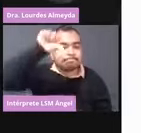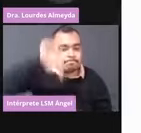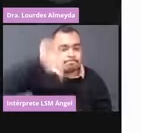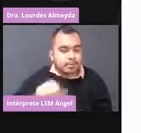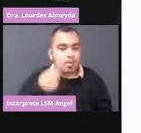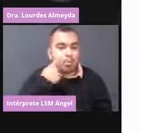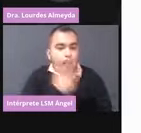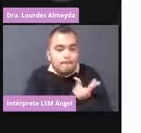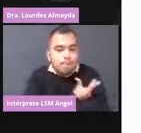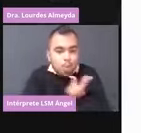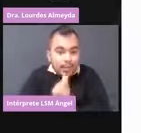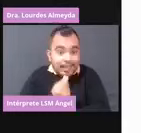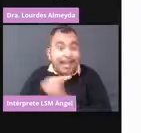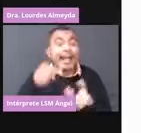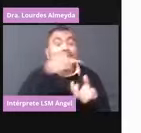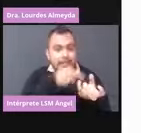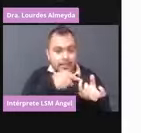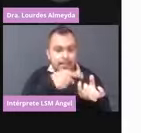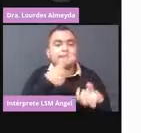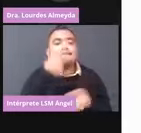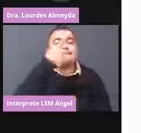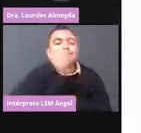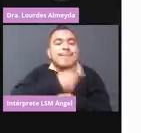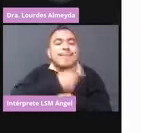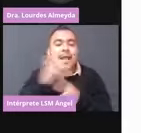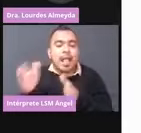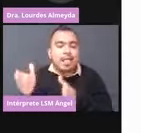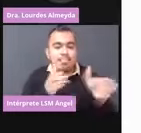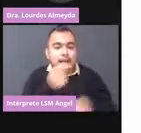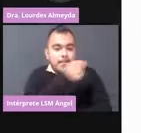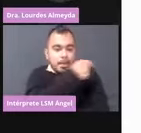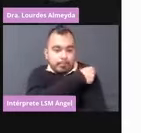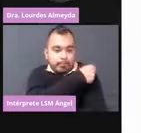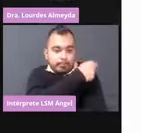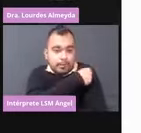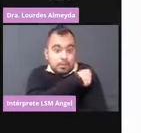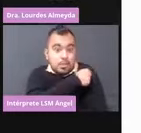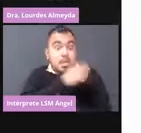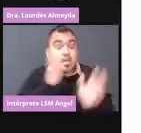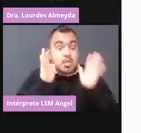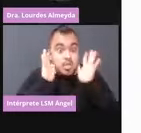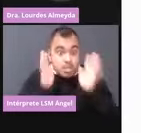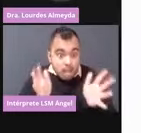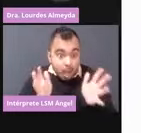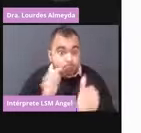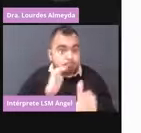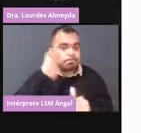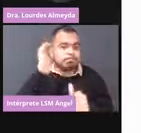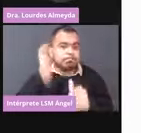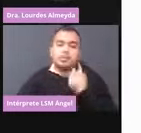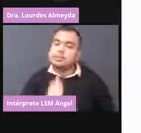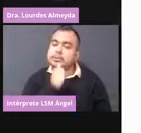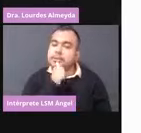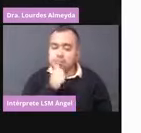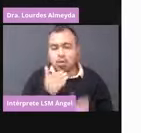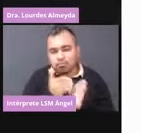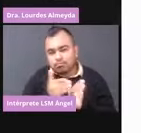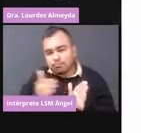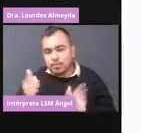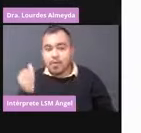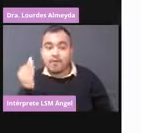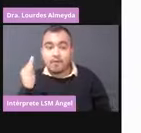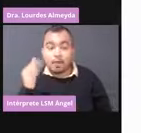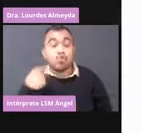Esa fue la primera etapa. No se ha terminado todavía. Bueno, todavía no hemos terminado febrero, pero creo que la vamos a